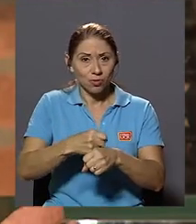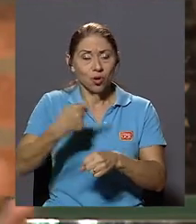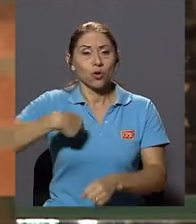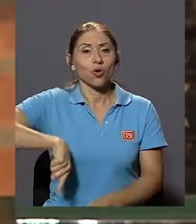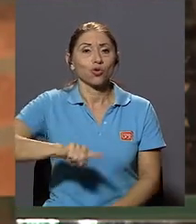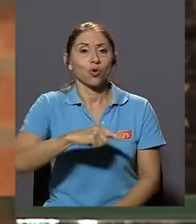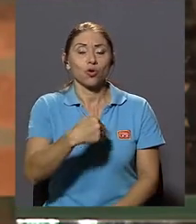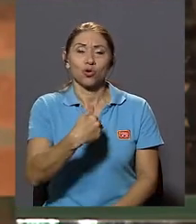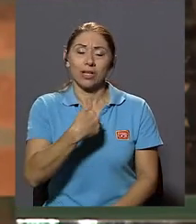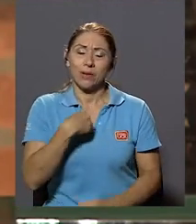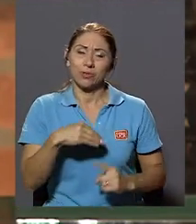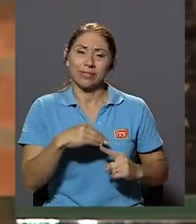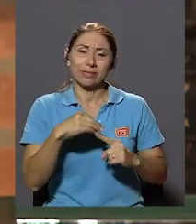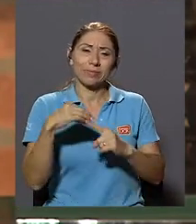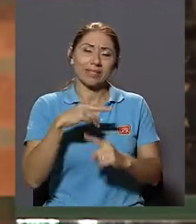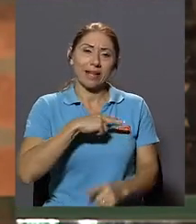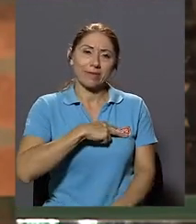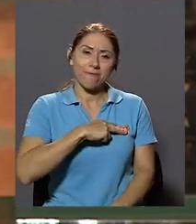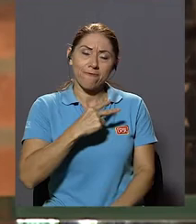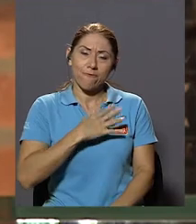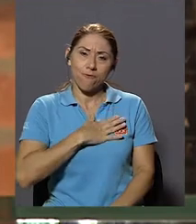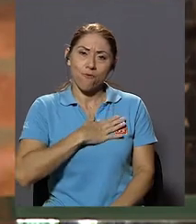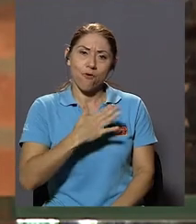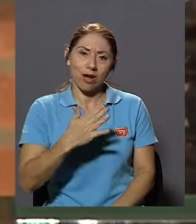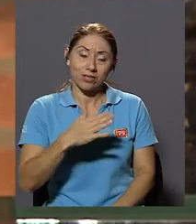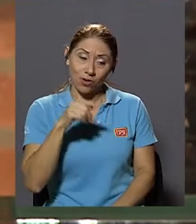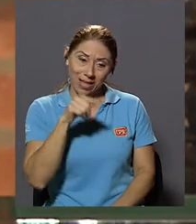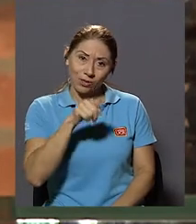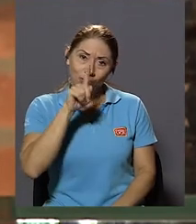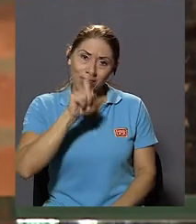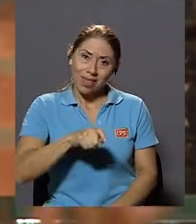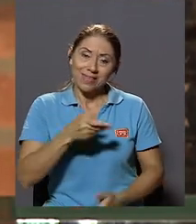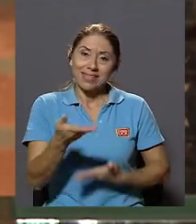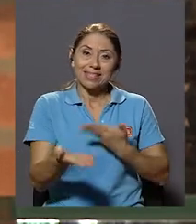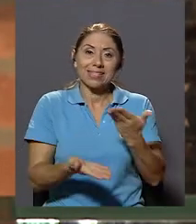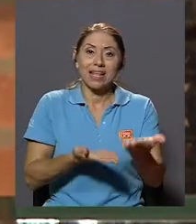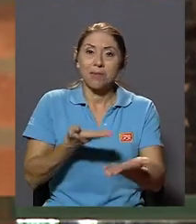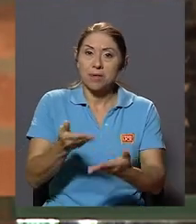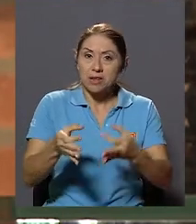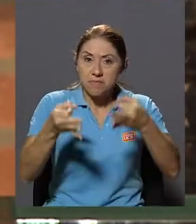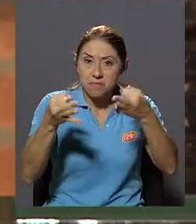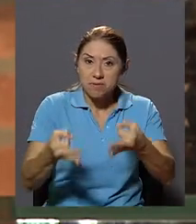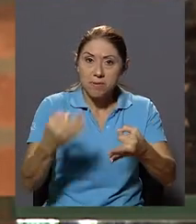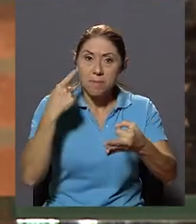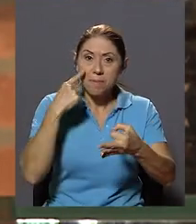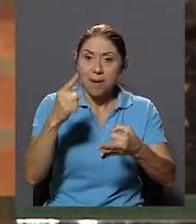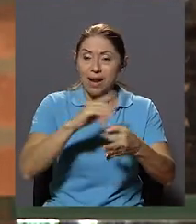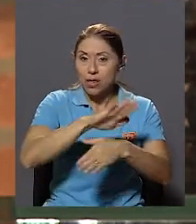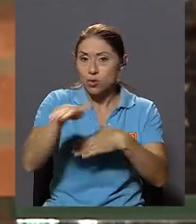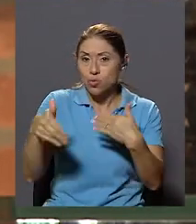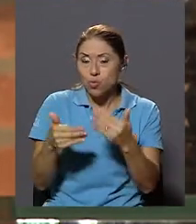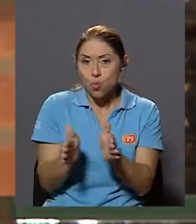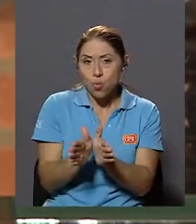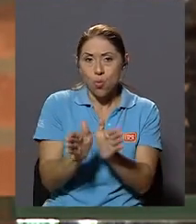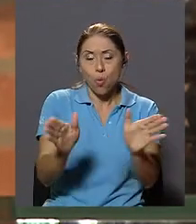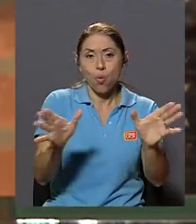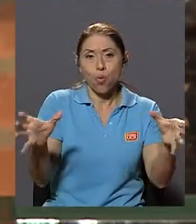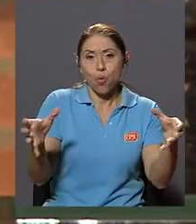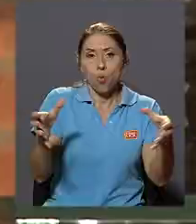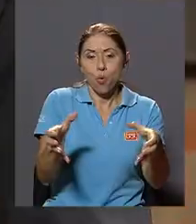vocación Muy especial De que Debe servir A nuestra Colectividad Hay un Tema